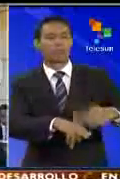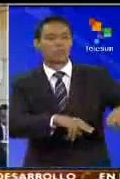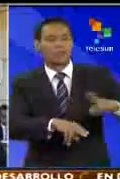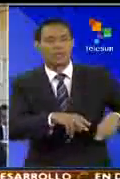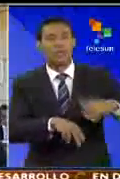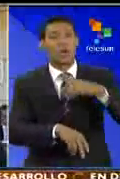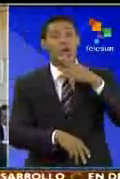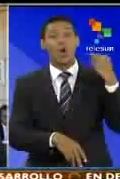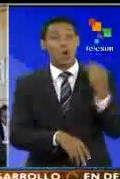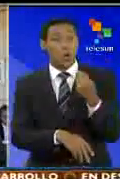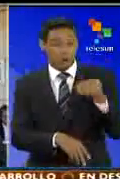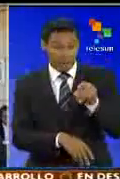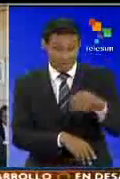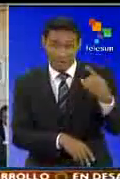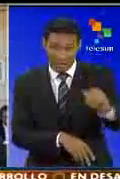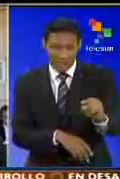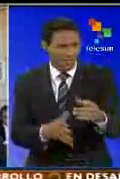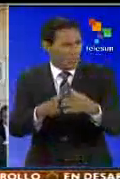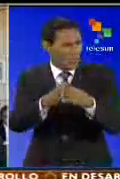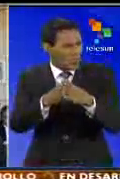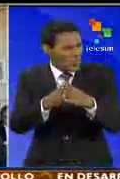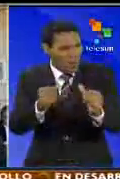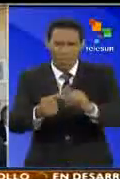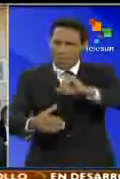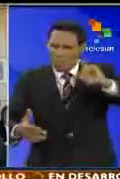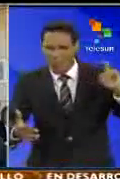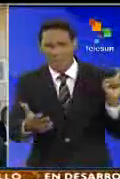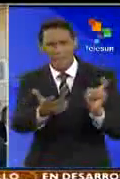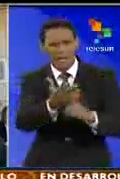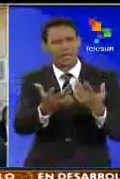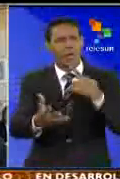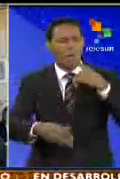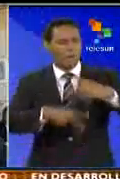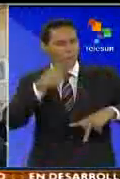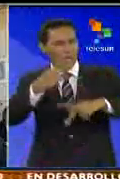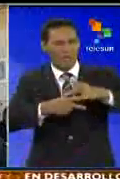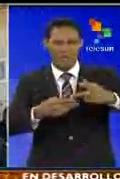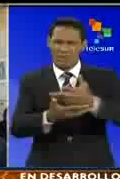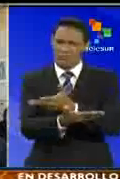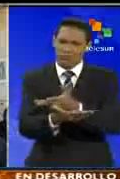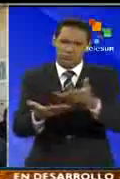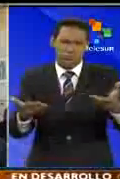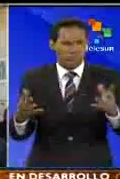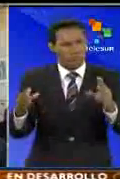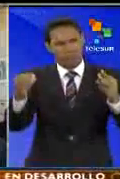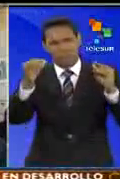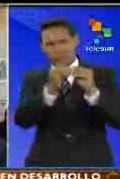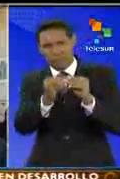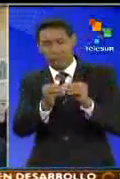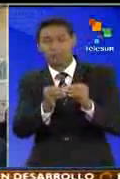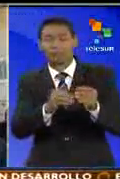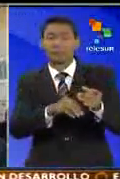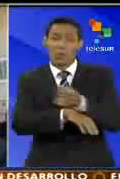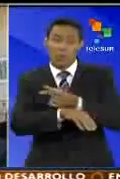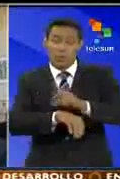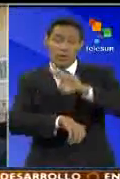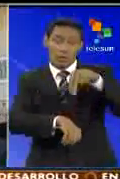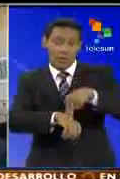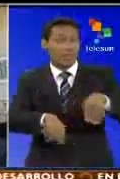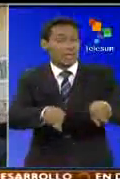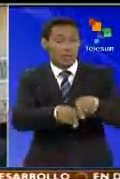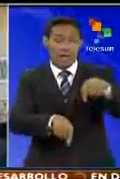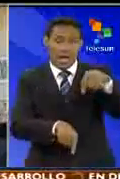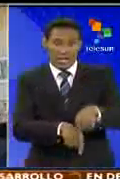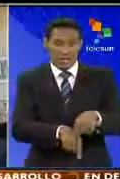no solamente se encuentra, pues, todo el ejercicio de una política pública coherente para el Ejecutivo Nacional, sino que aquí también,